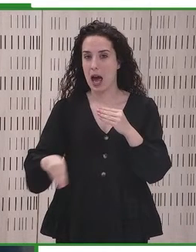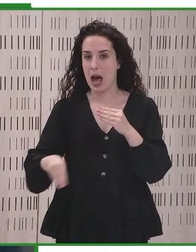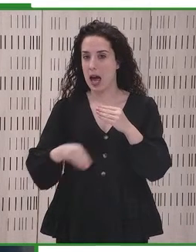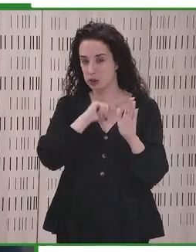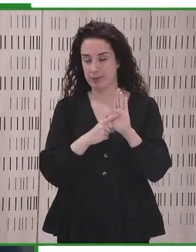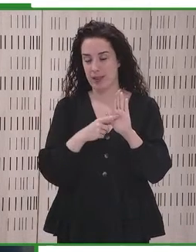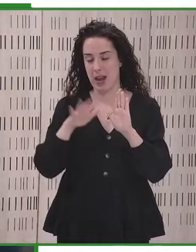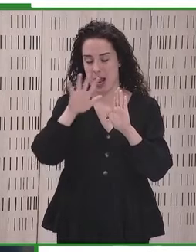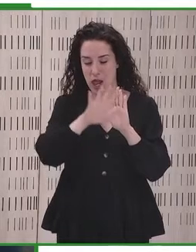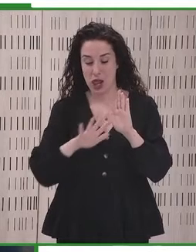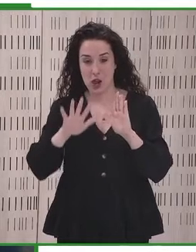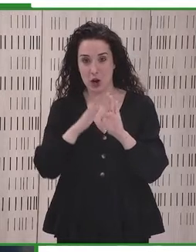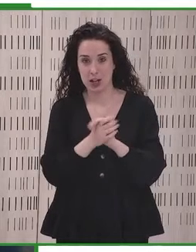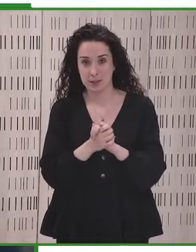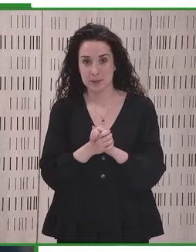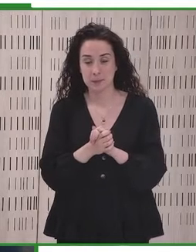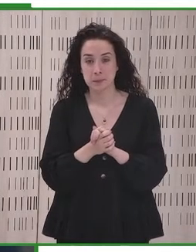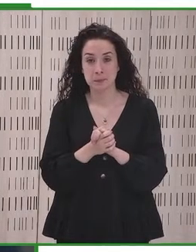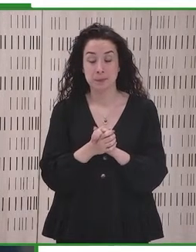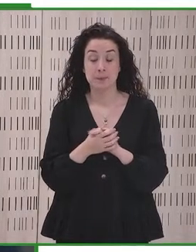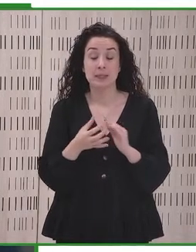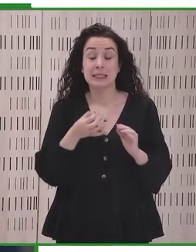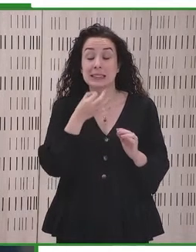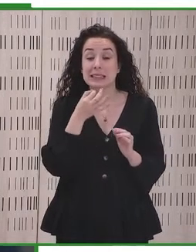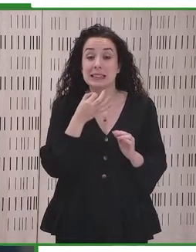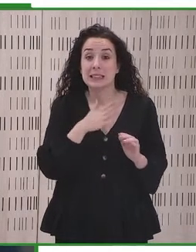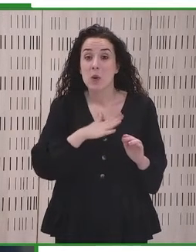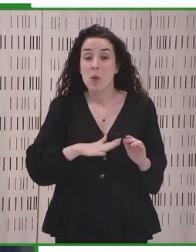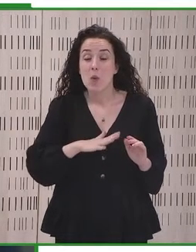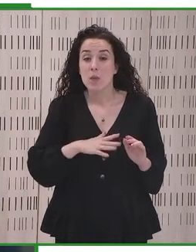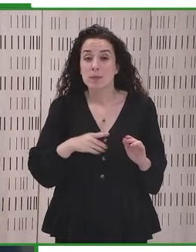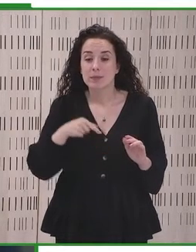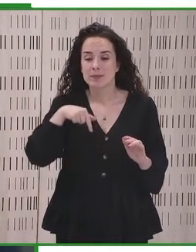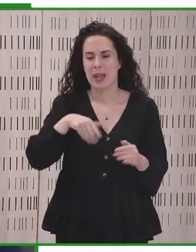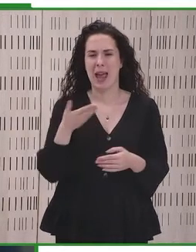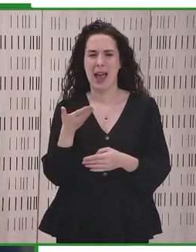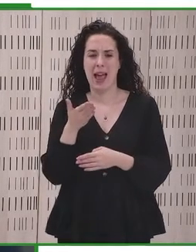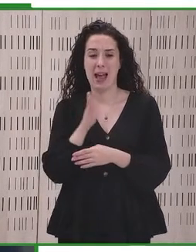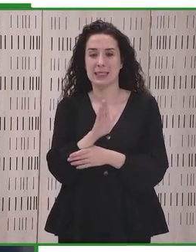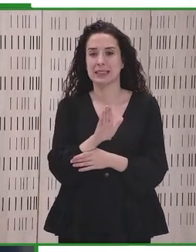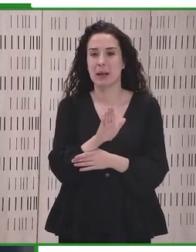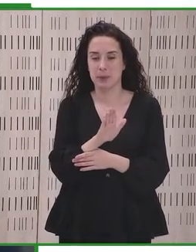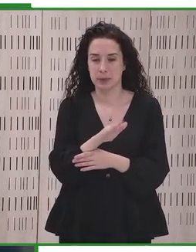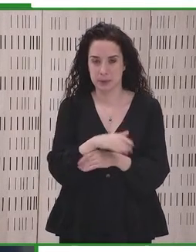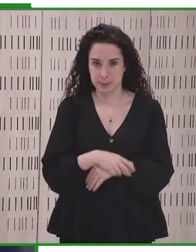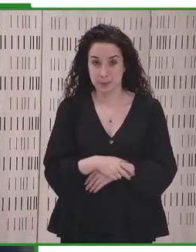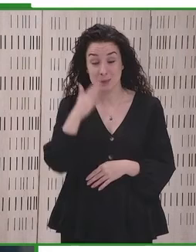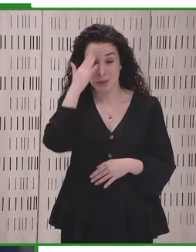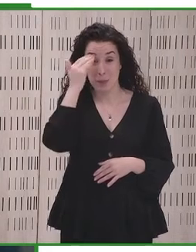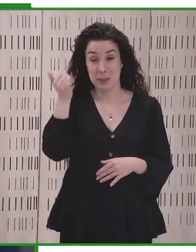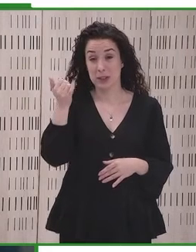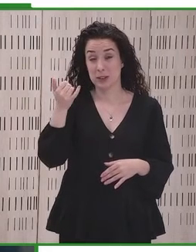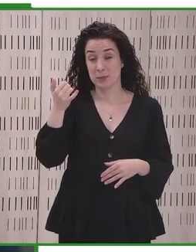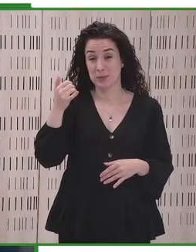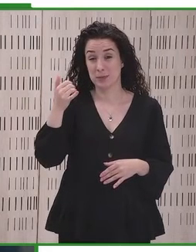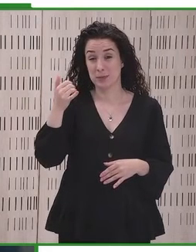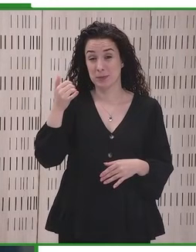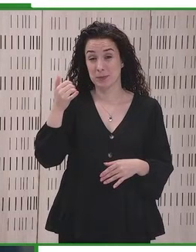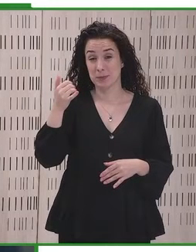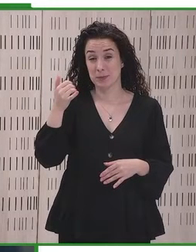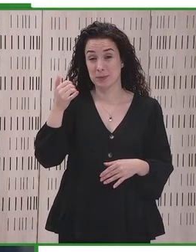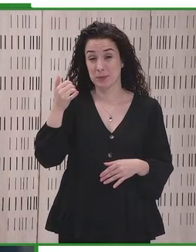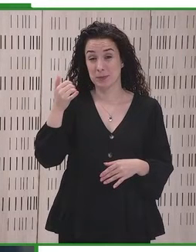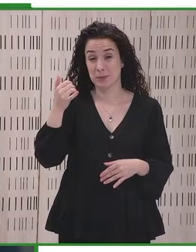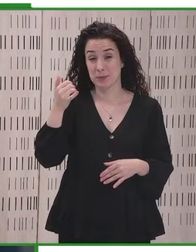transverse